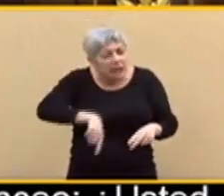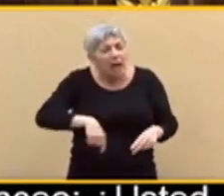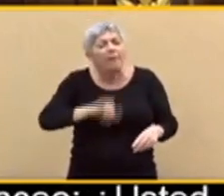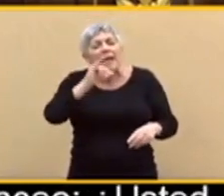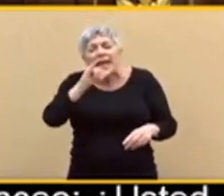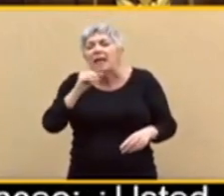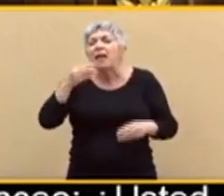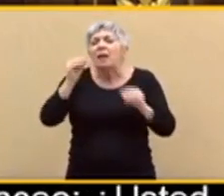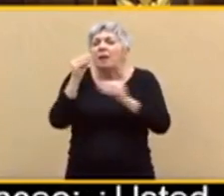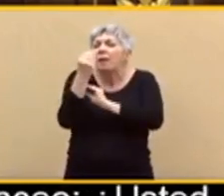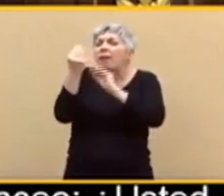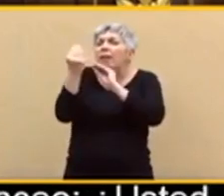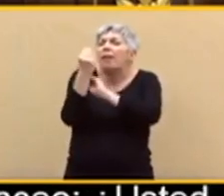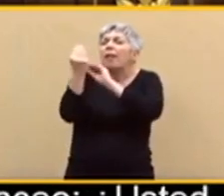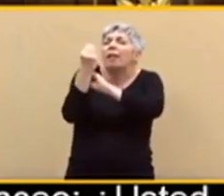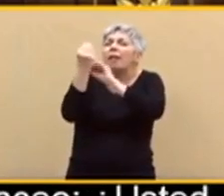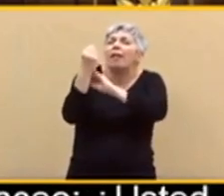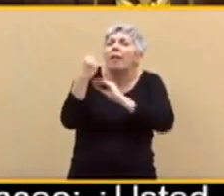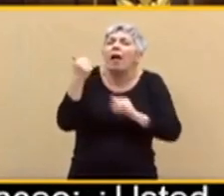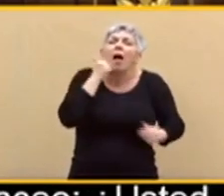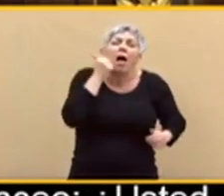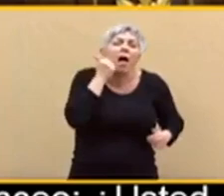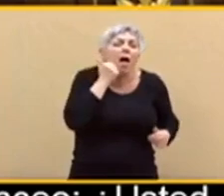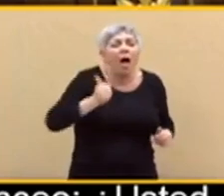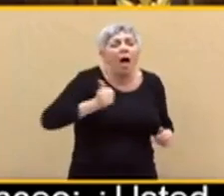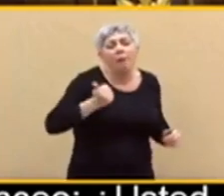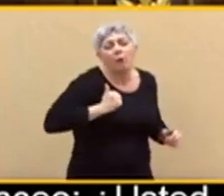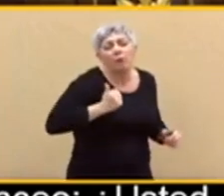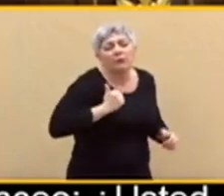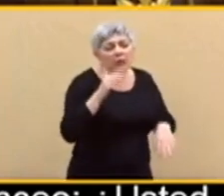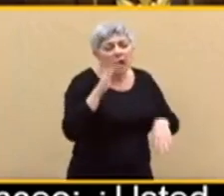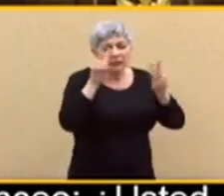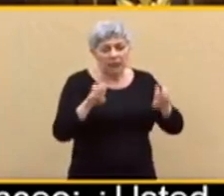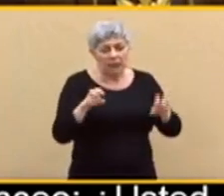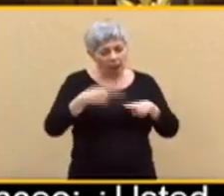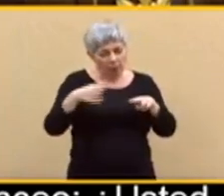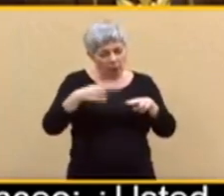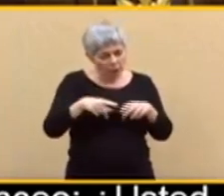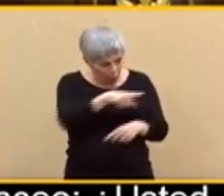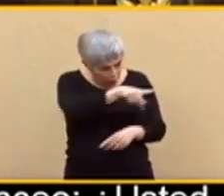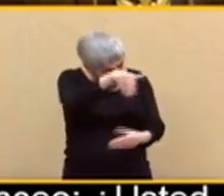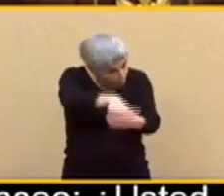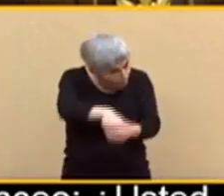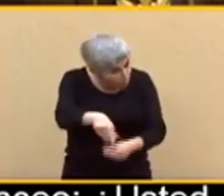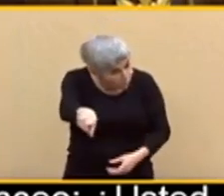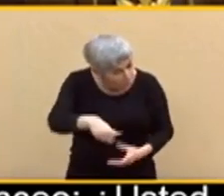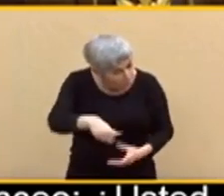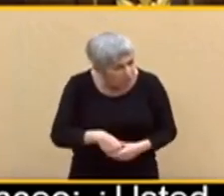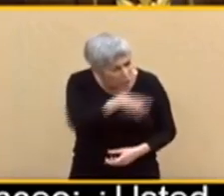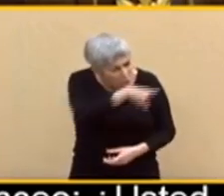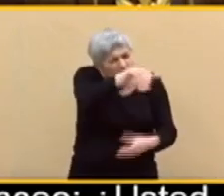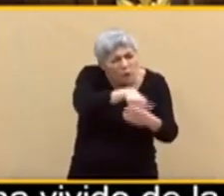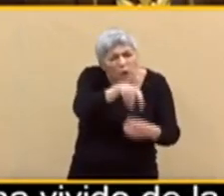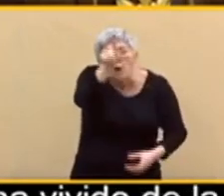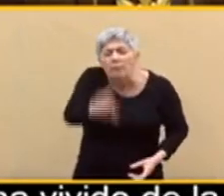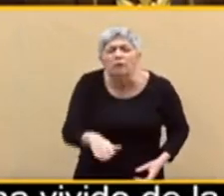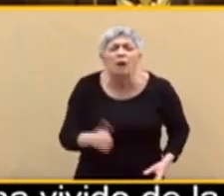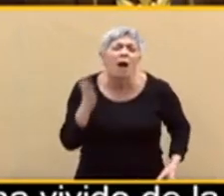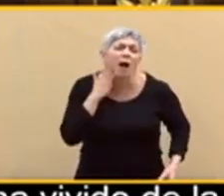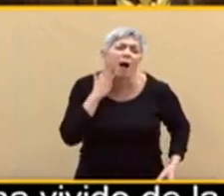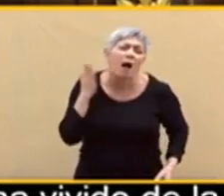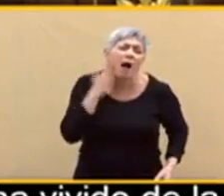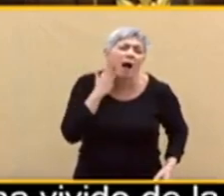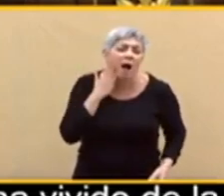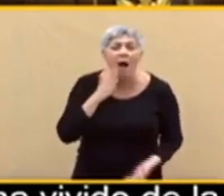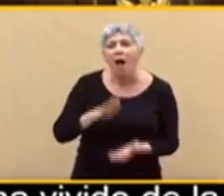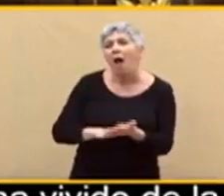dirigentes del PP? ¿Votaría usted a una persona que tiene la cara dura de hablar de los autónomos, pero ha sido